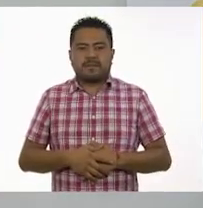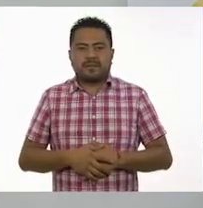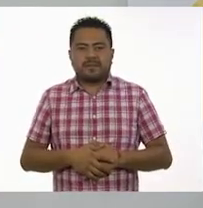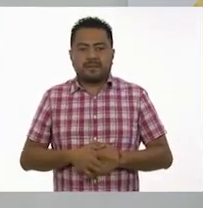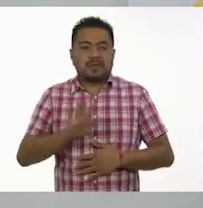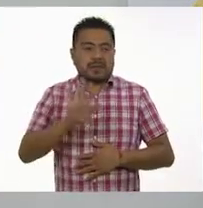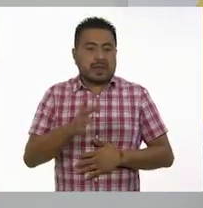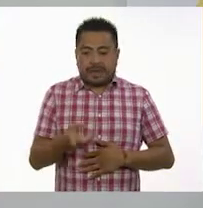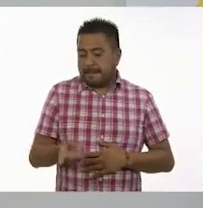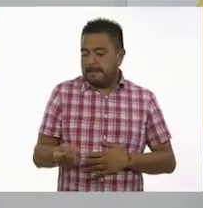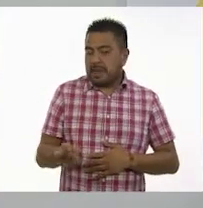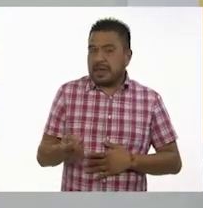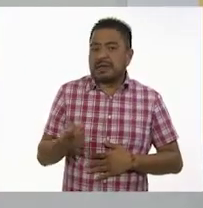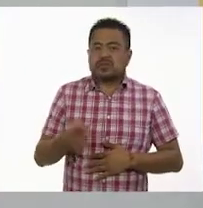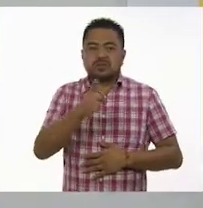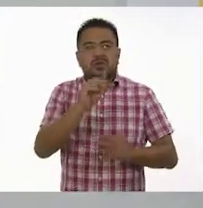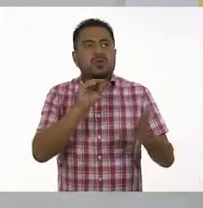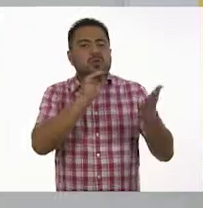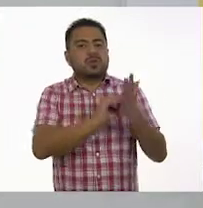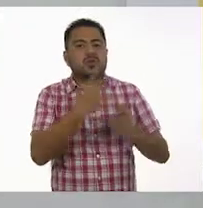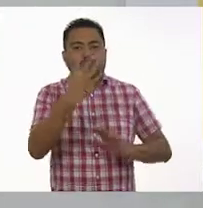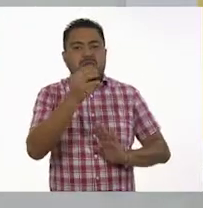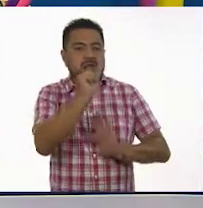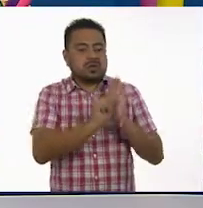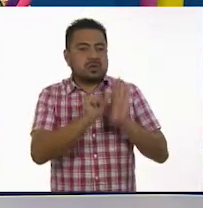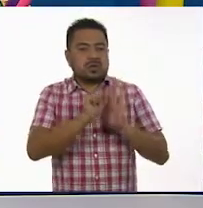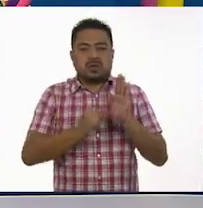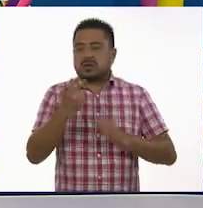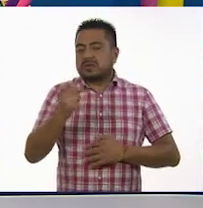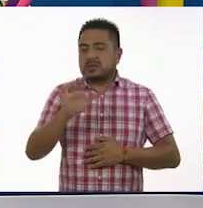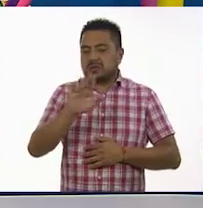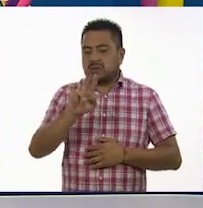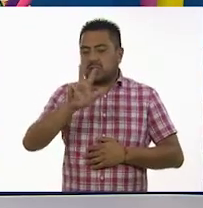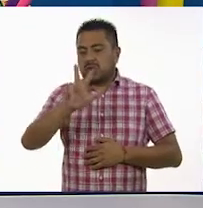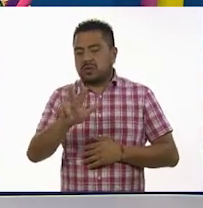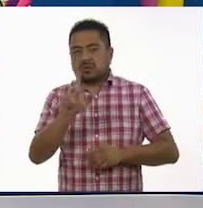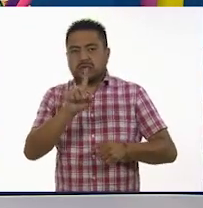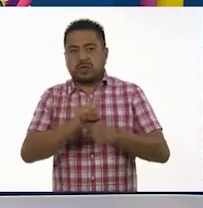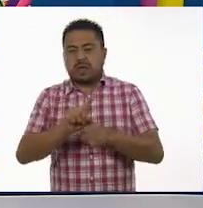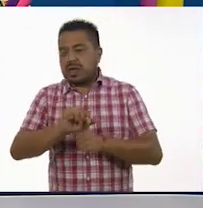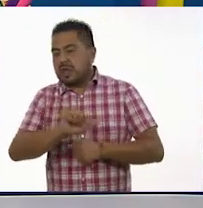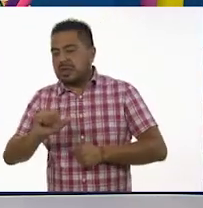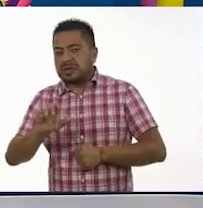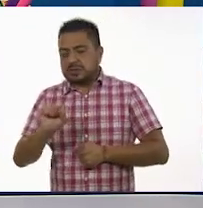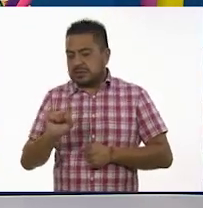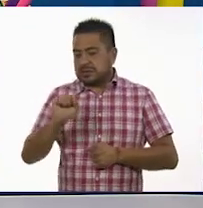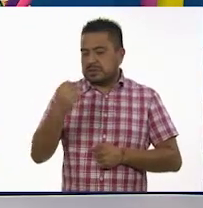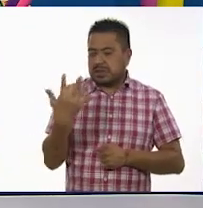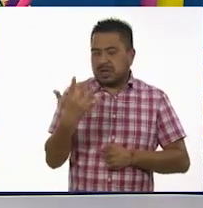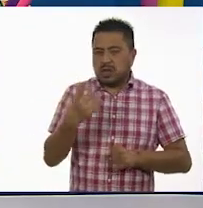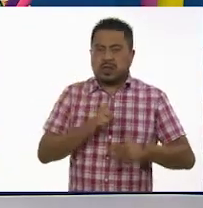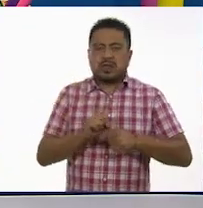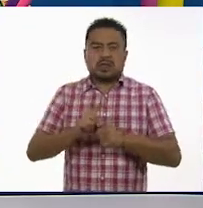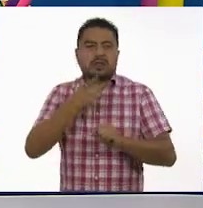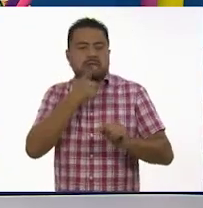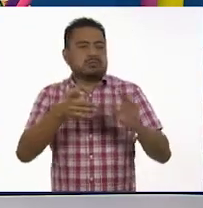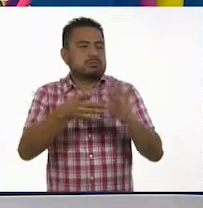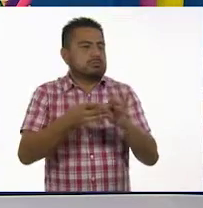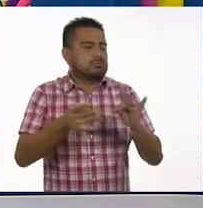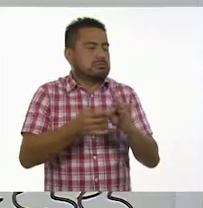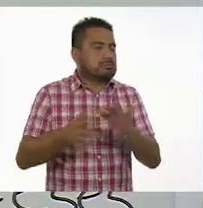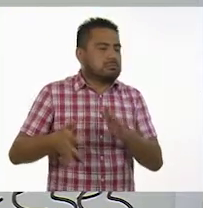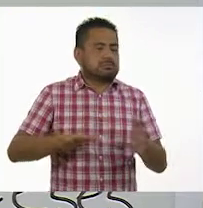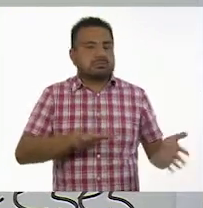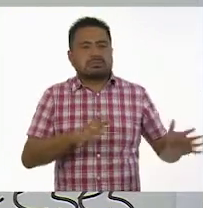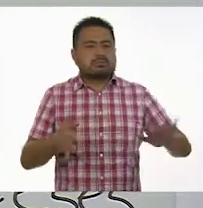Los perros, tú puestas 4 meses y aquí son 58 a 65 días. Estaríamos hablando más o menos